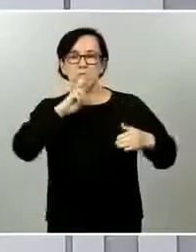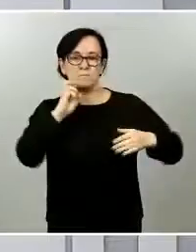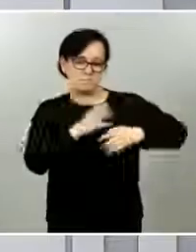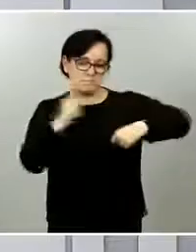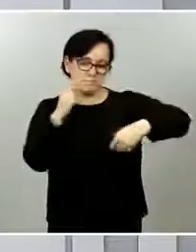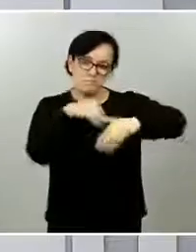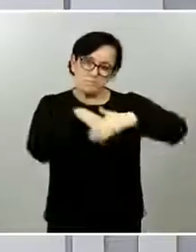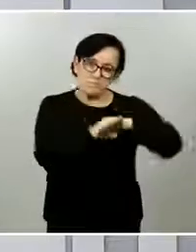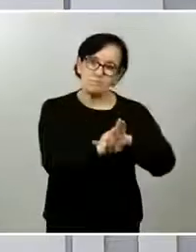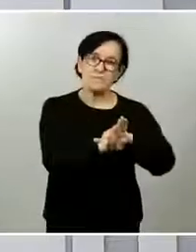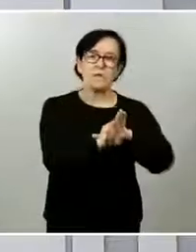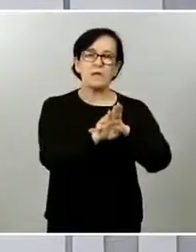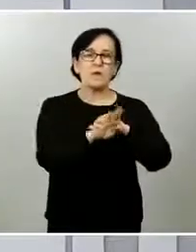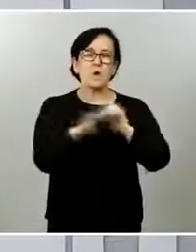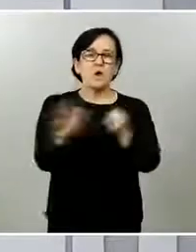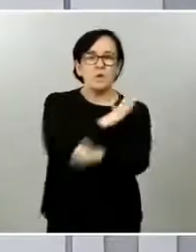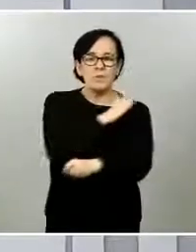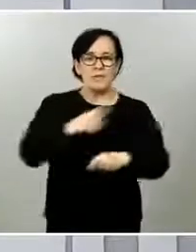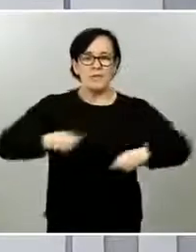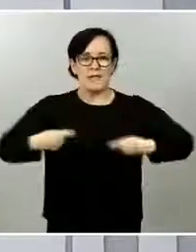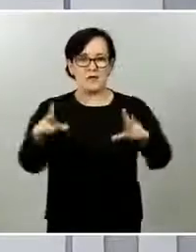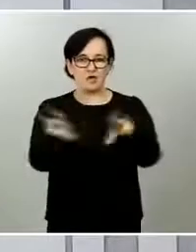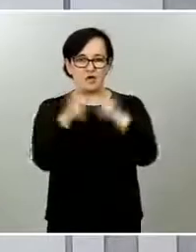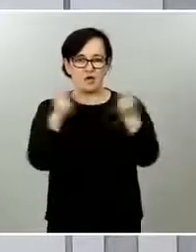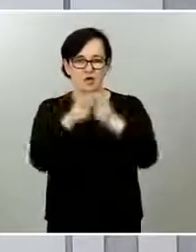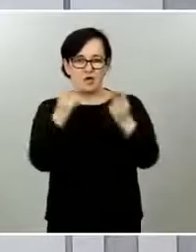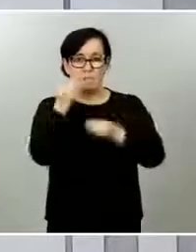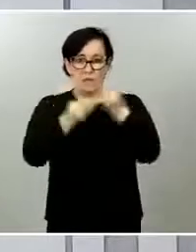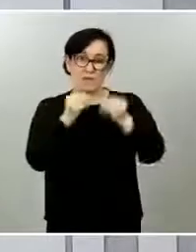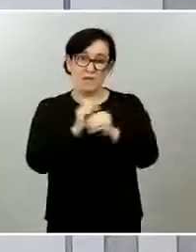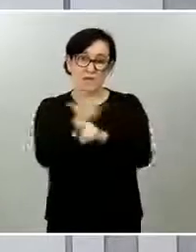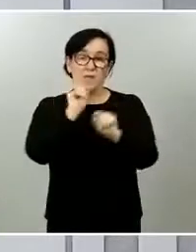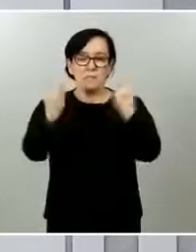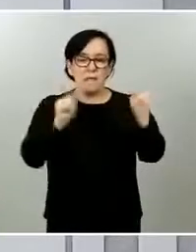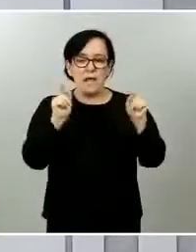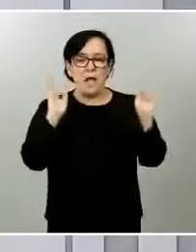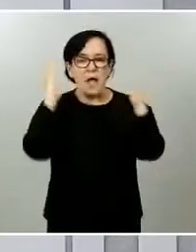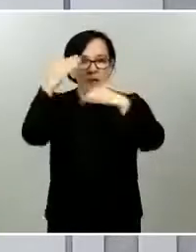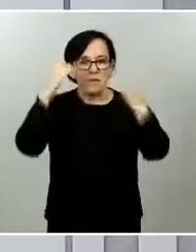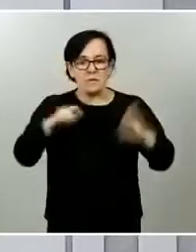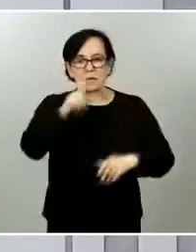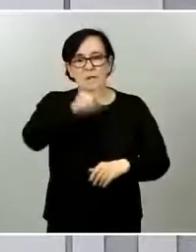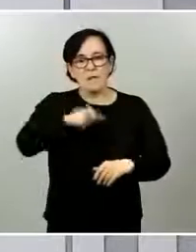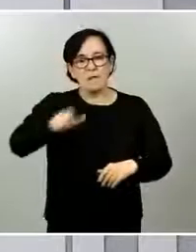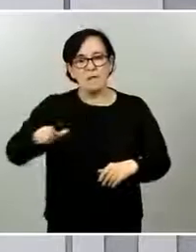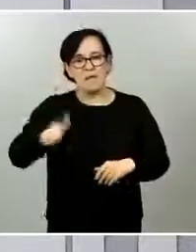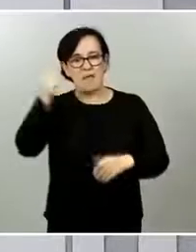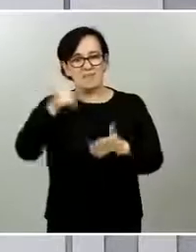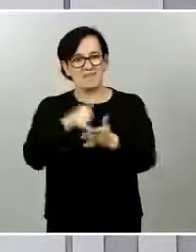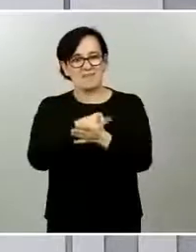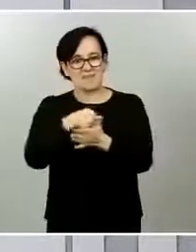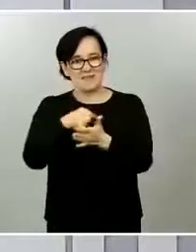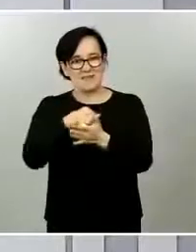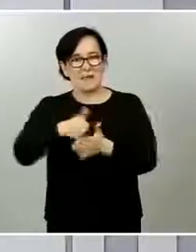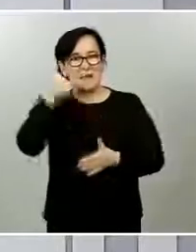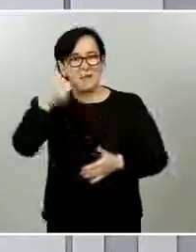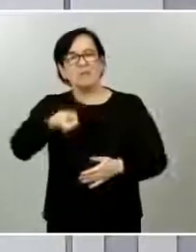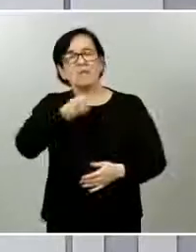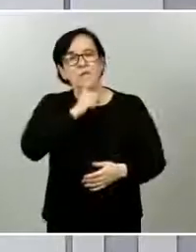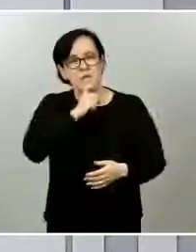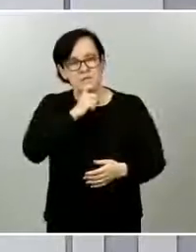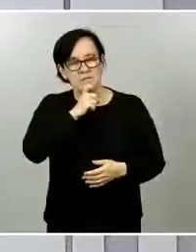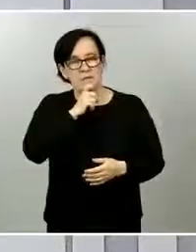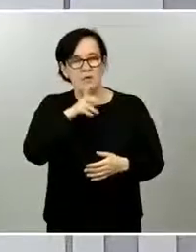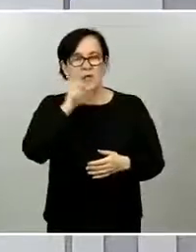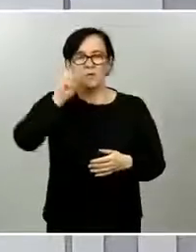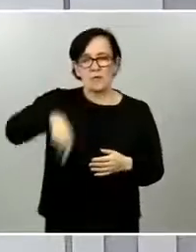para completar estos 10.000 del gasto sanitario. De otro lado, hay 1.000 millones que se reservarán para cubrir el gasto